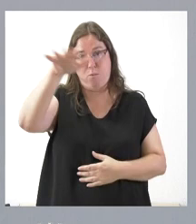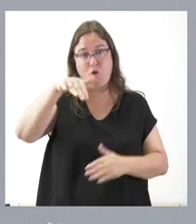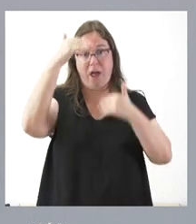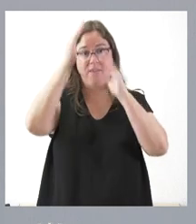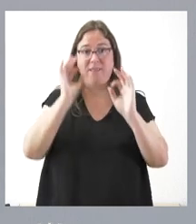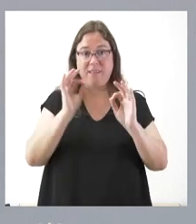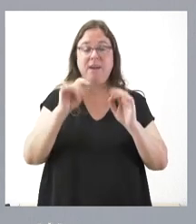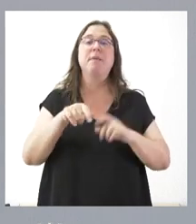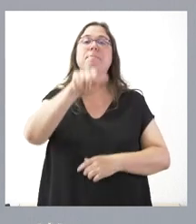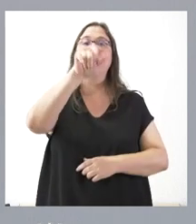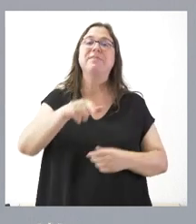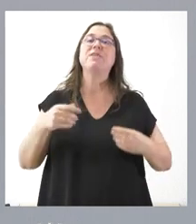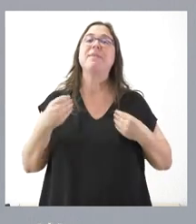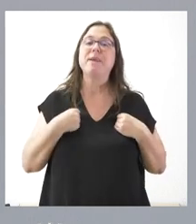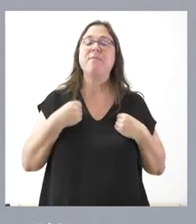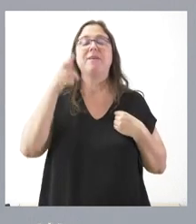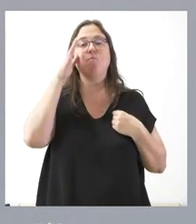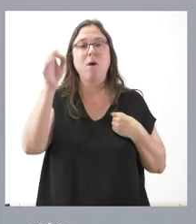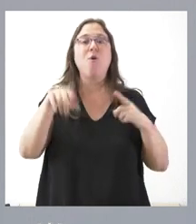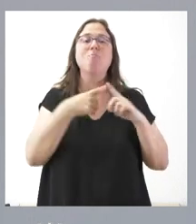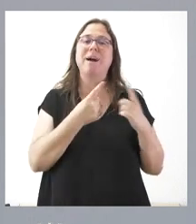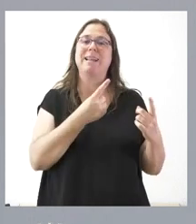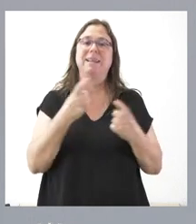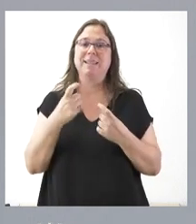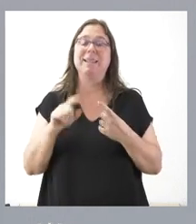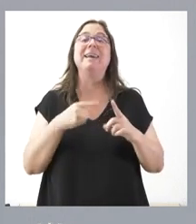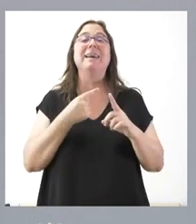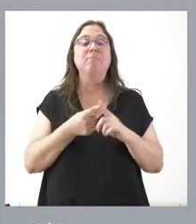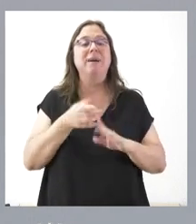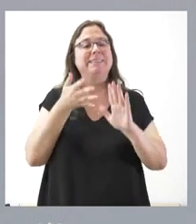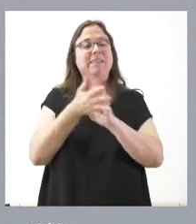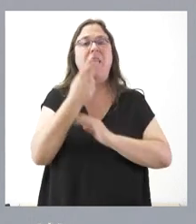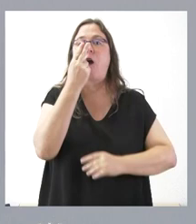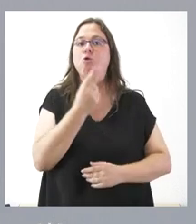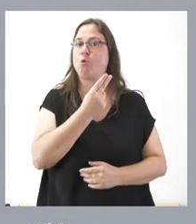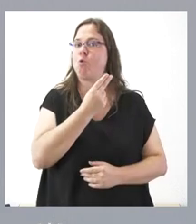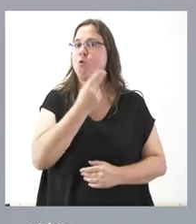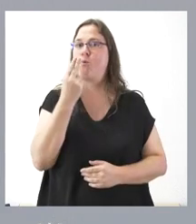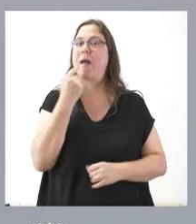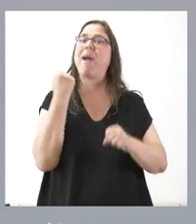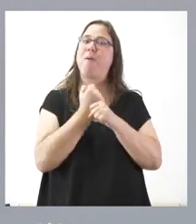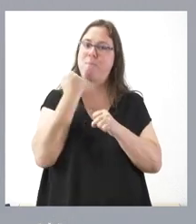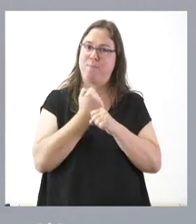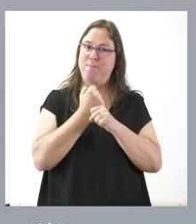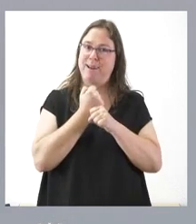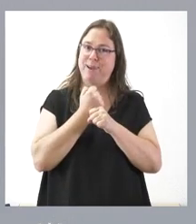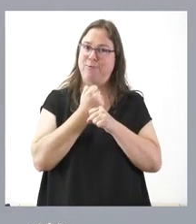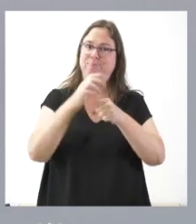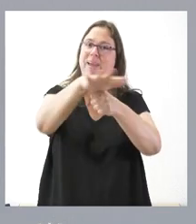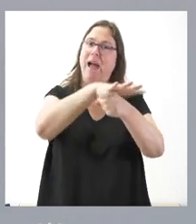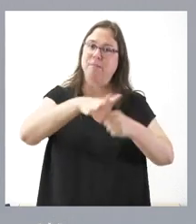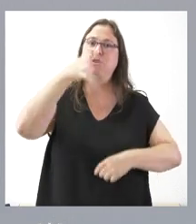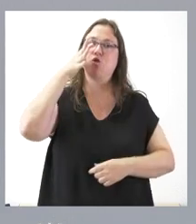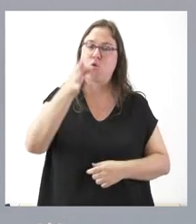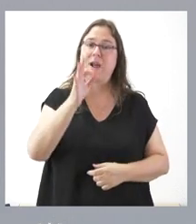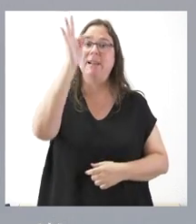a las personas que los necesitan, pero también ese compromiso con el empleo en el mundo rural. Son